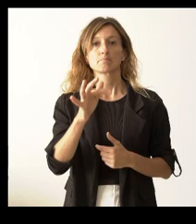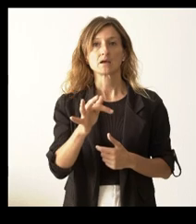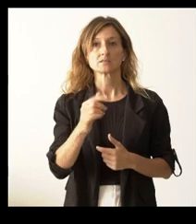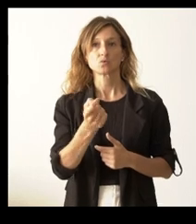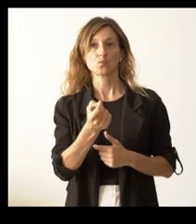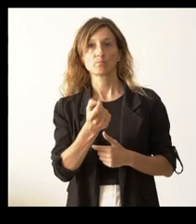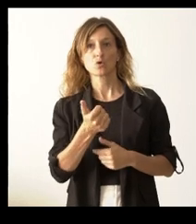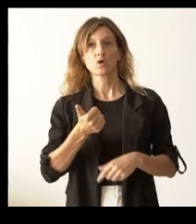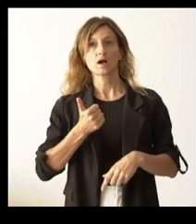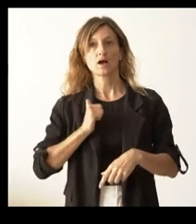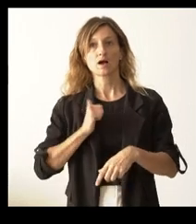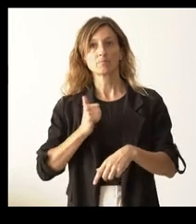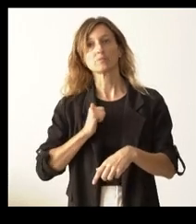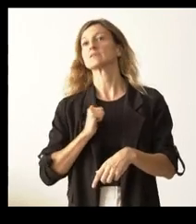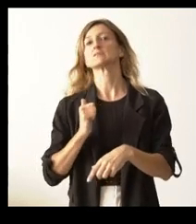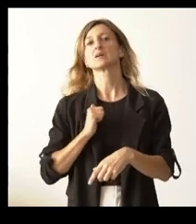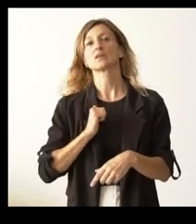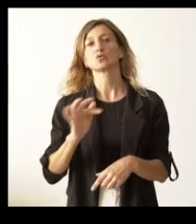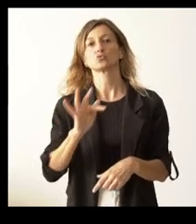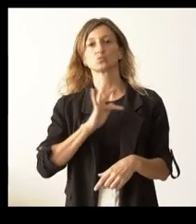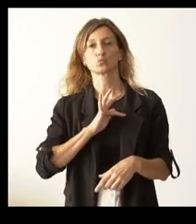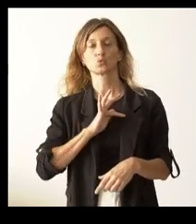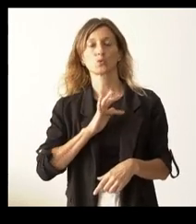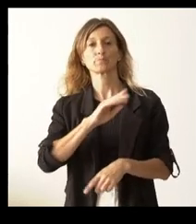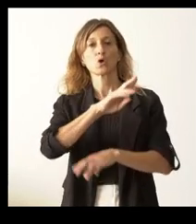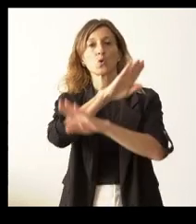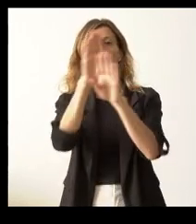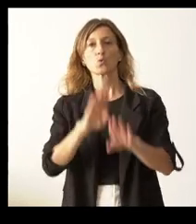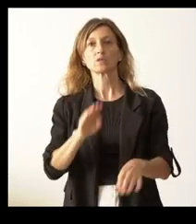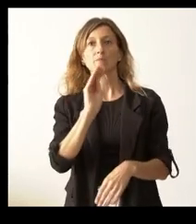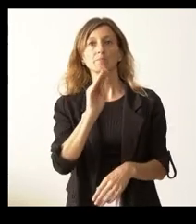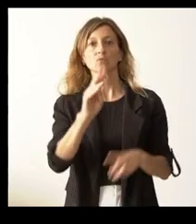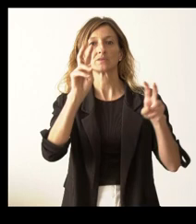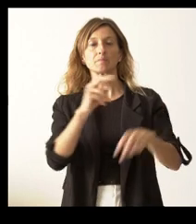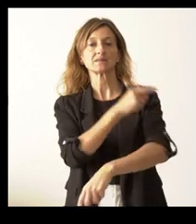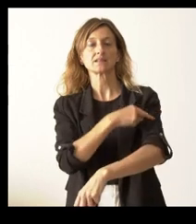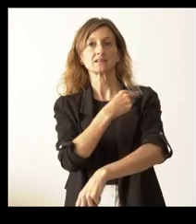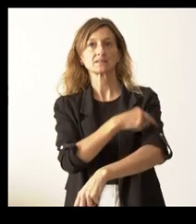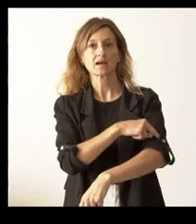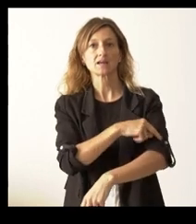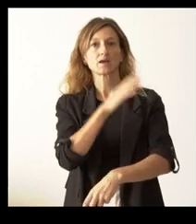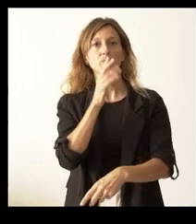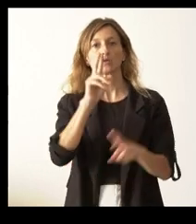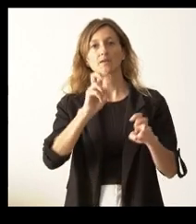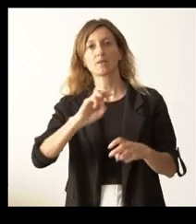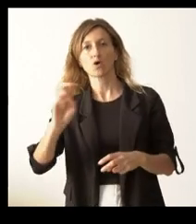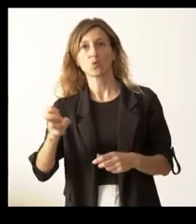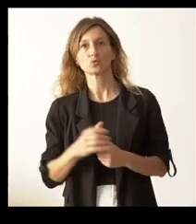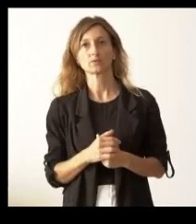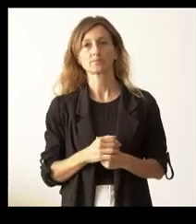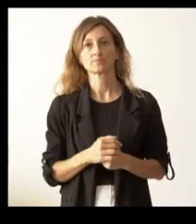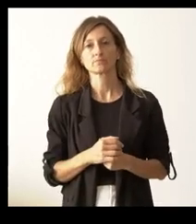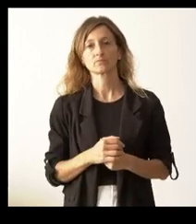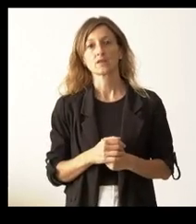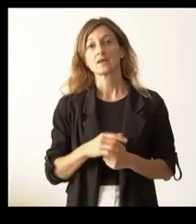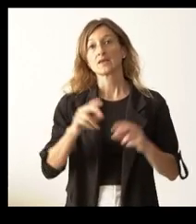mi turno, una última pregunta relacionada con el tema sanitario, pero por otro aspecto. ¿Van a